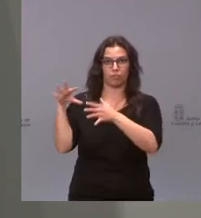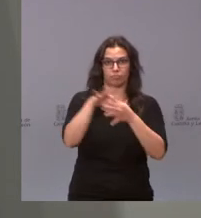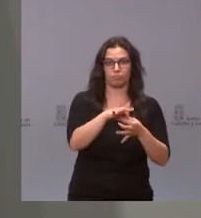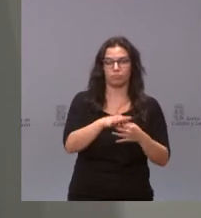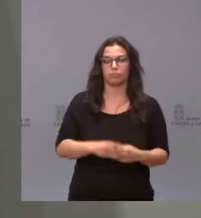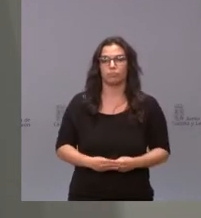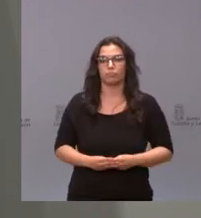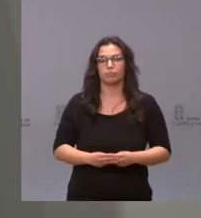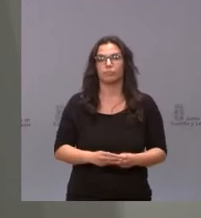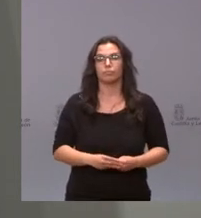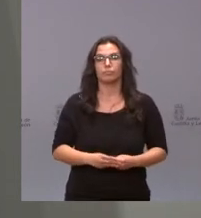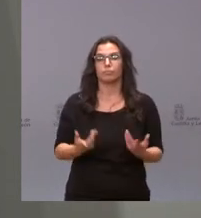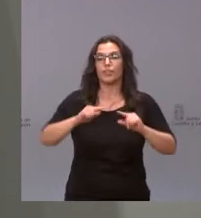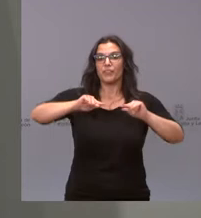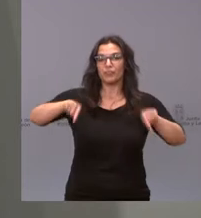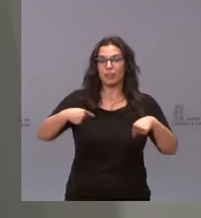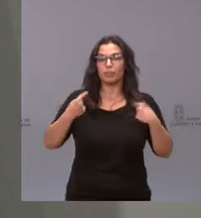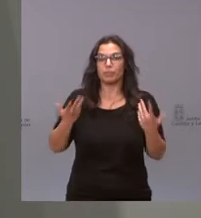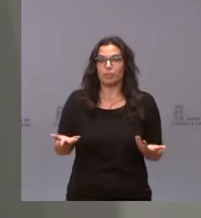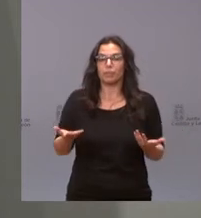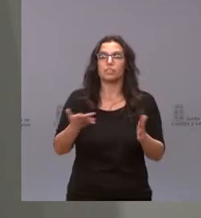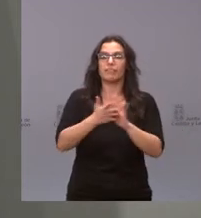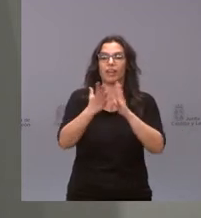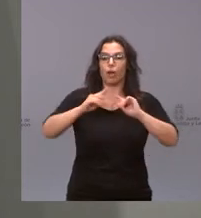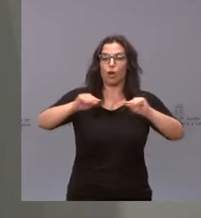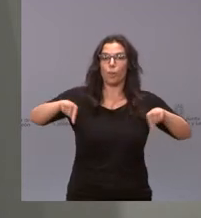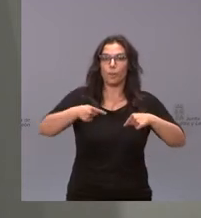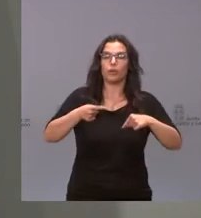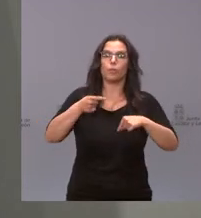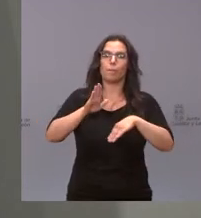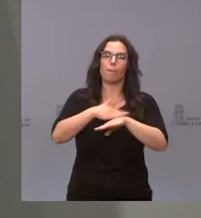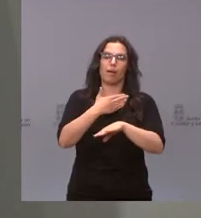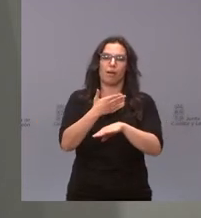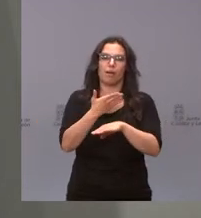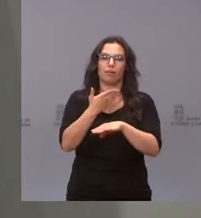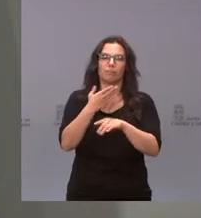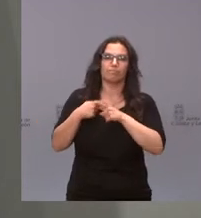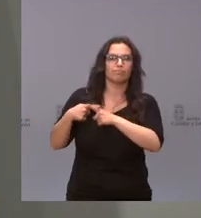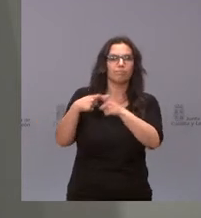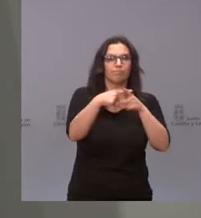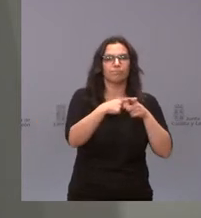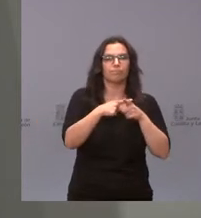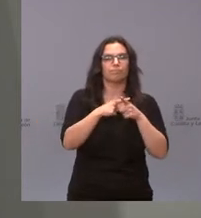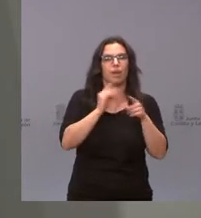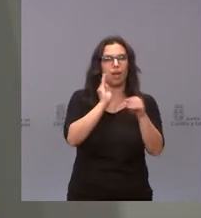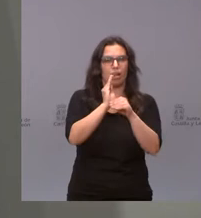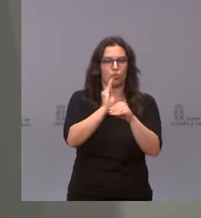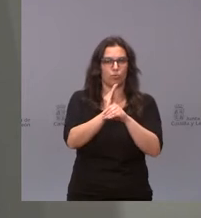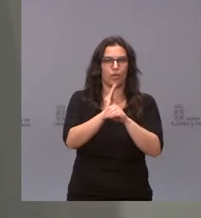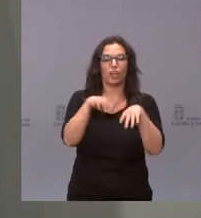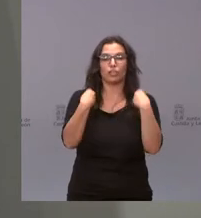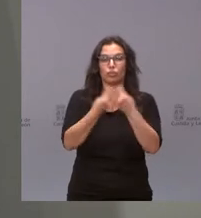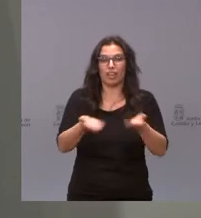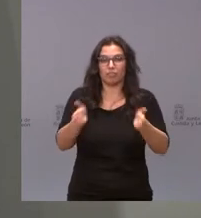y lo que se firma es un convenio para el reparto de estas ayudas. Saben que van a ser un total de